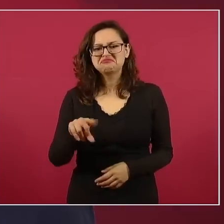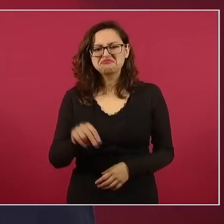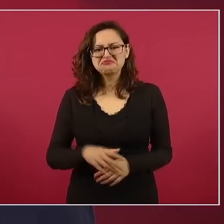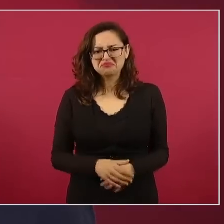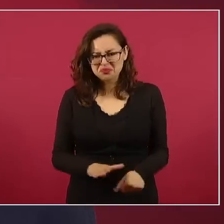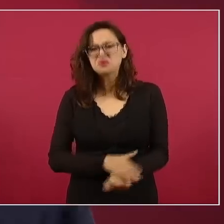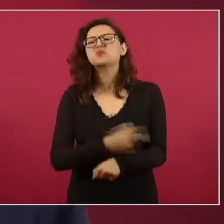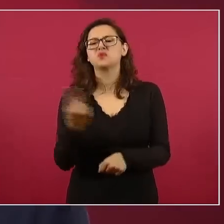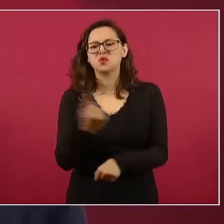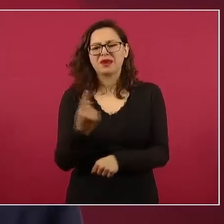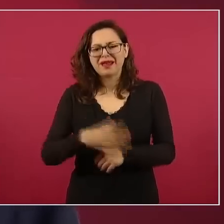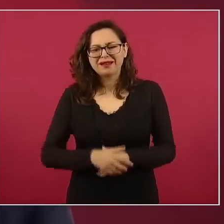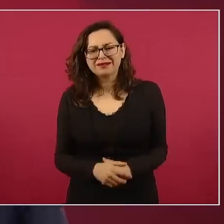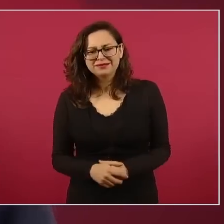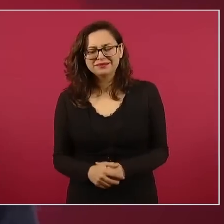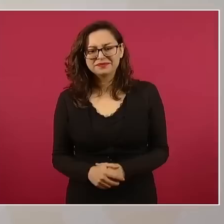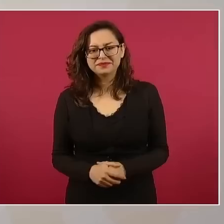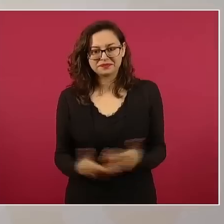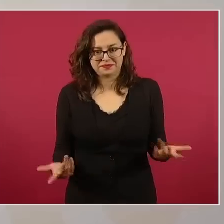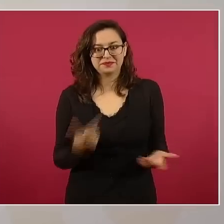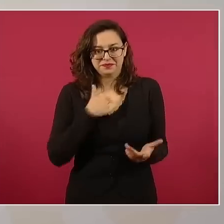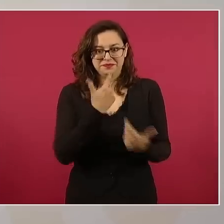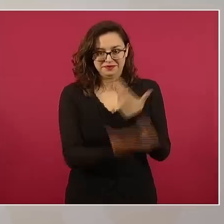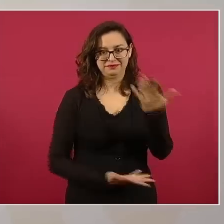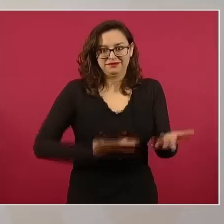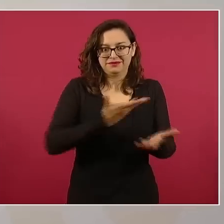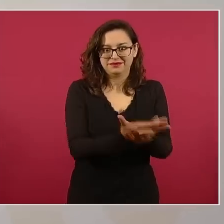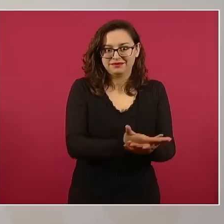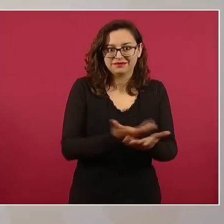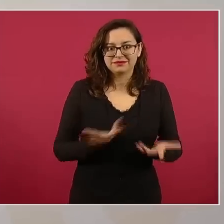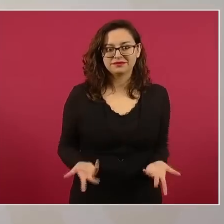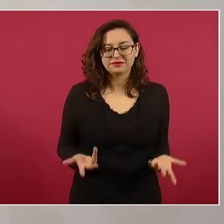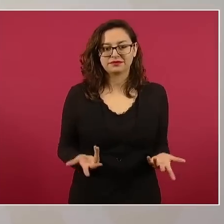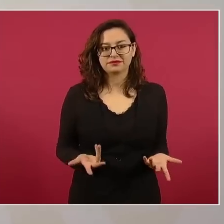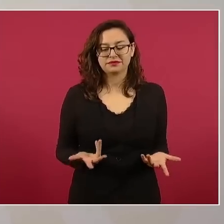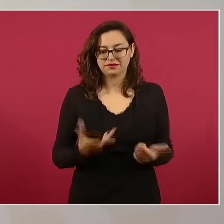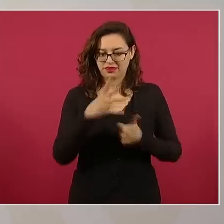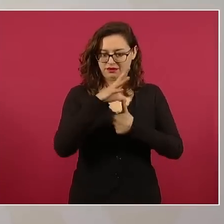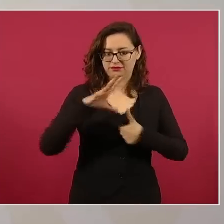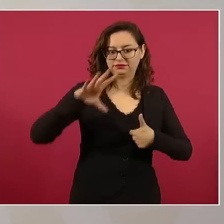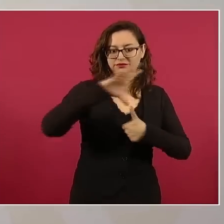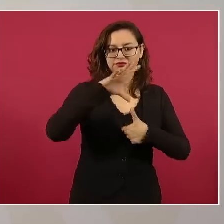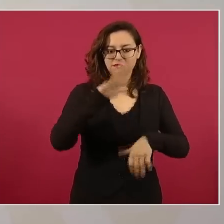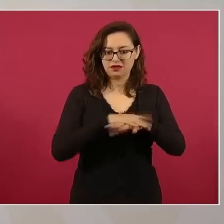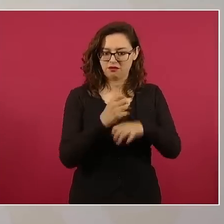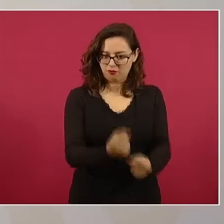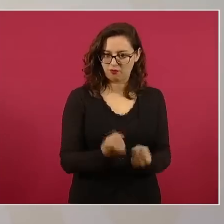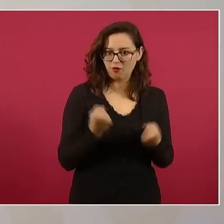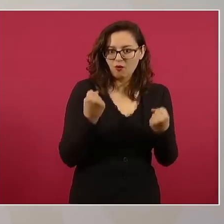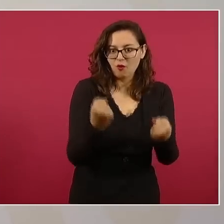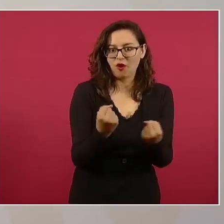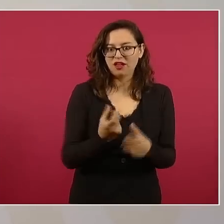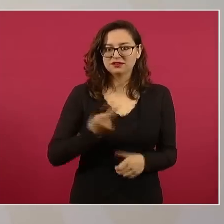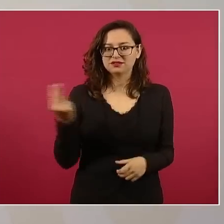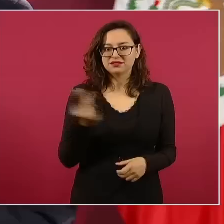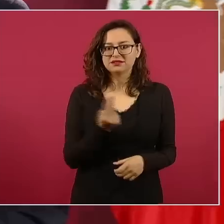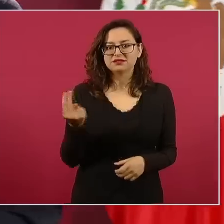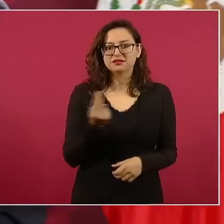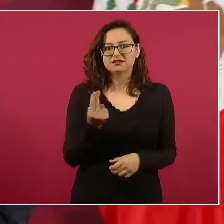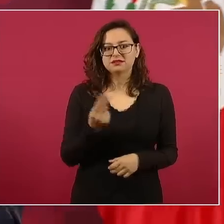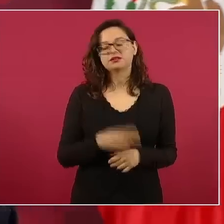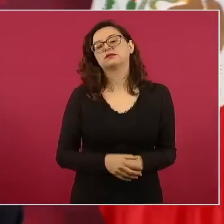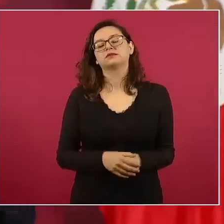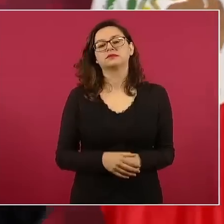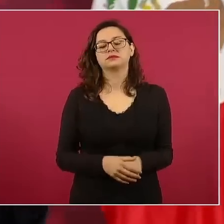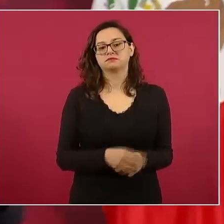El planteamiento es, vamos a fortalecer la región, primero América